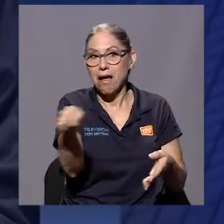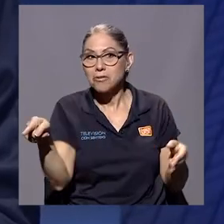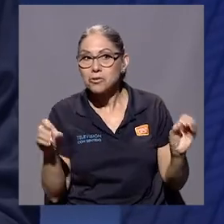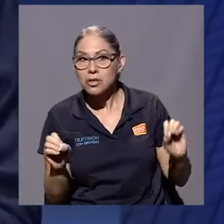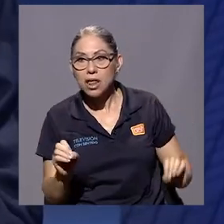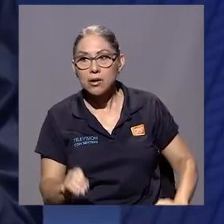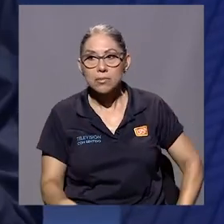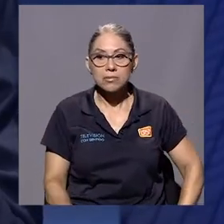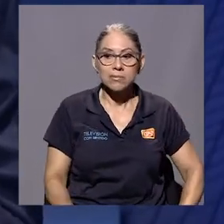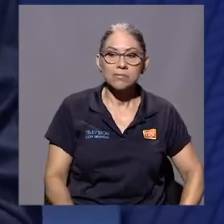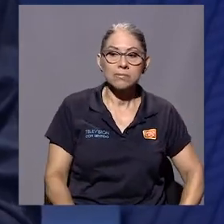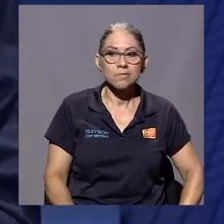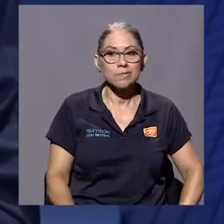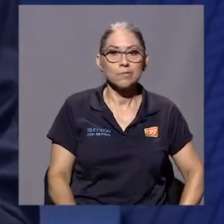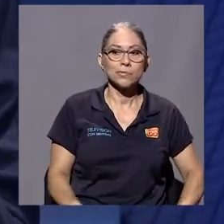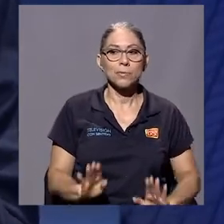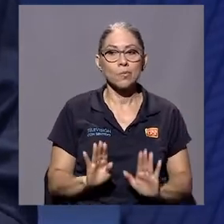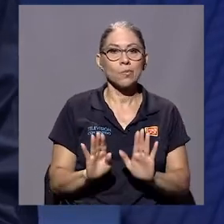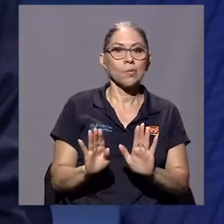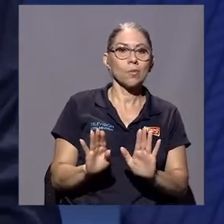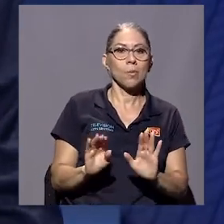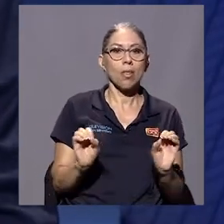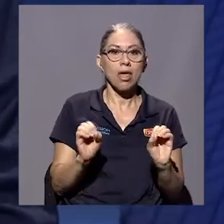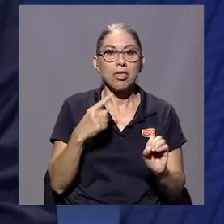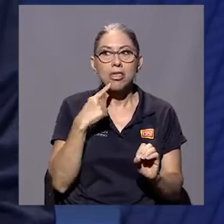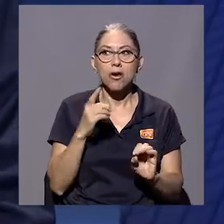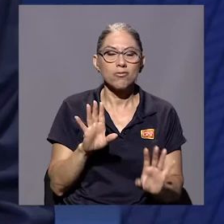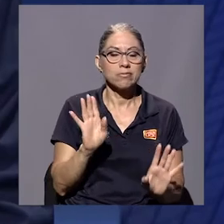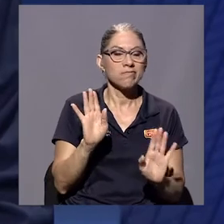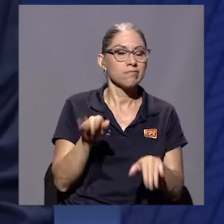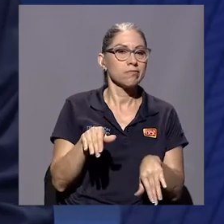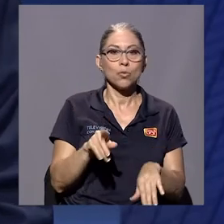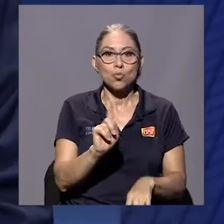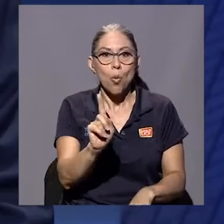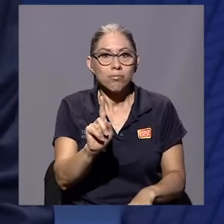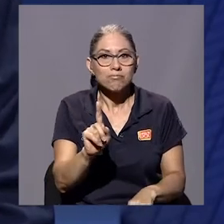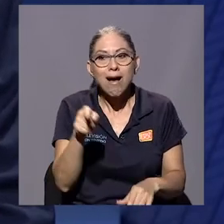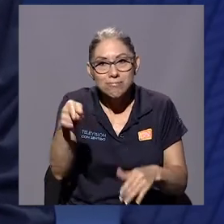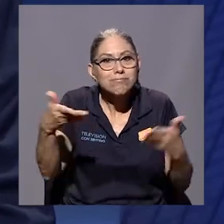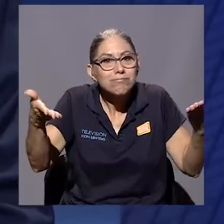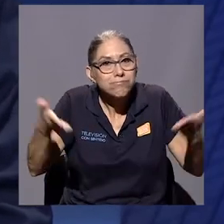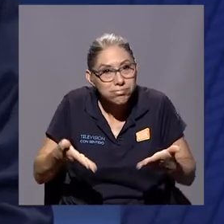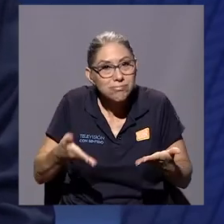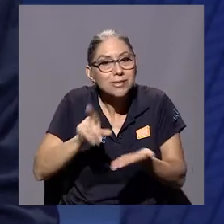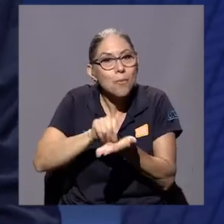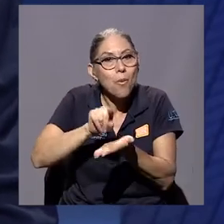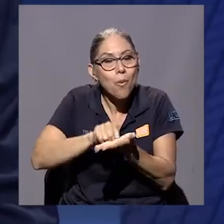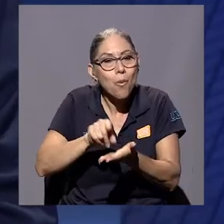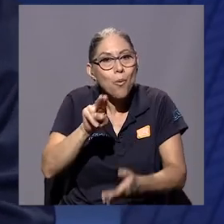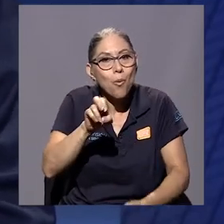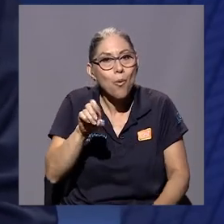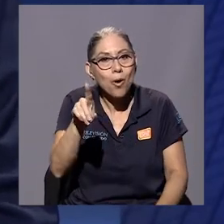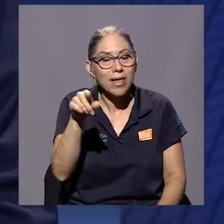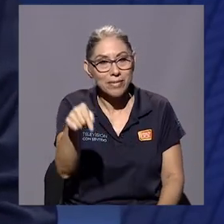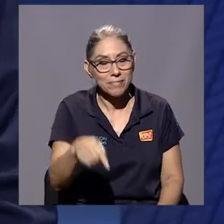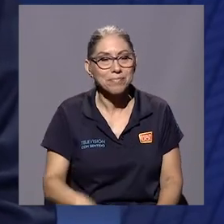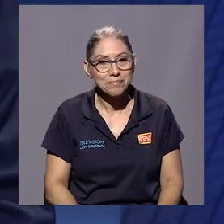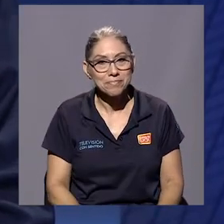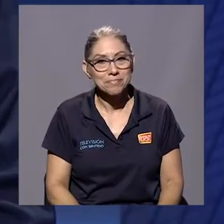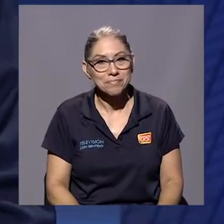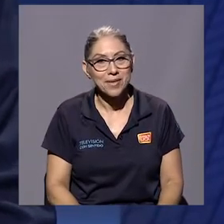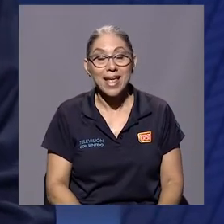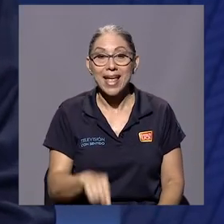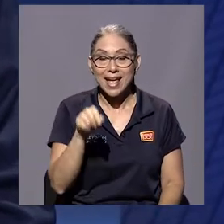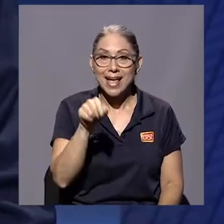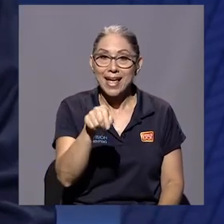arrugadas, ni nadie dijo que eso no valía la pena, publicarlo en la UNED. Y se publicó en la UNED, la novela.